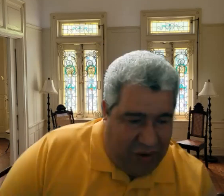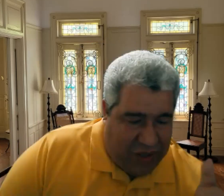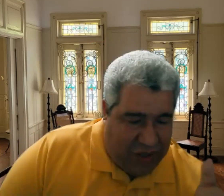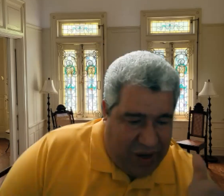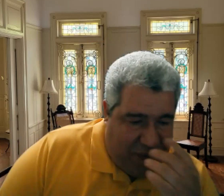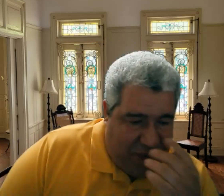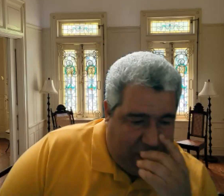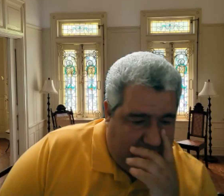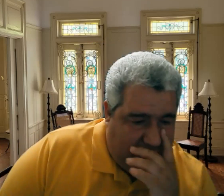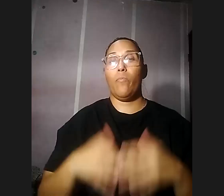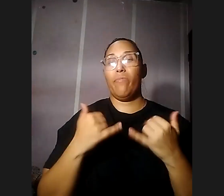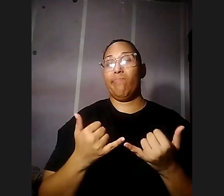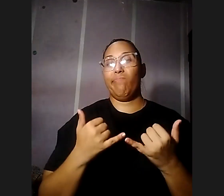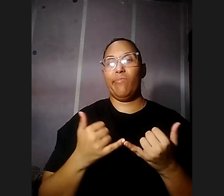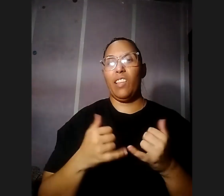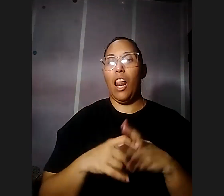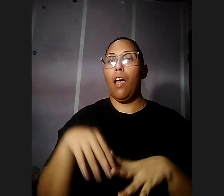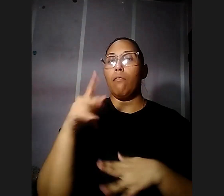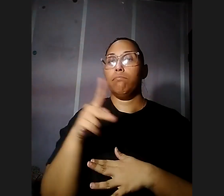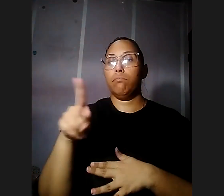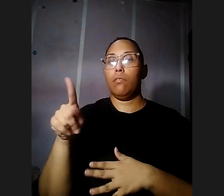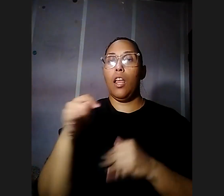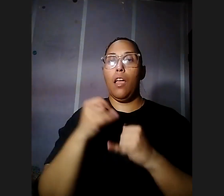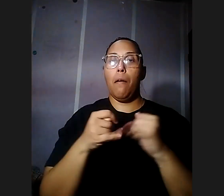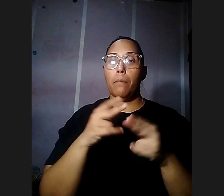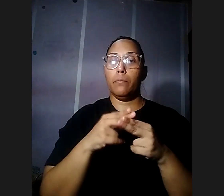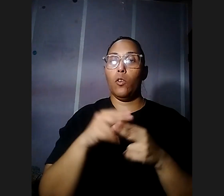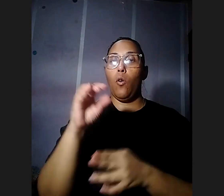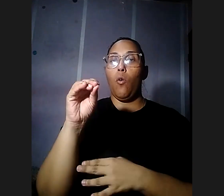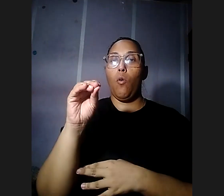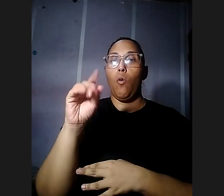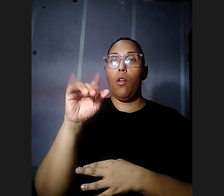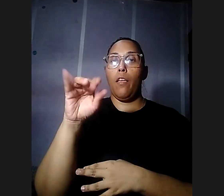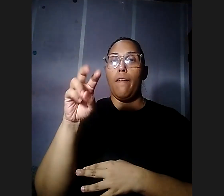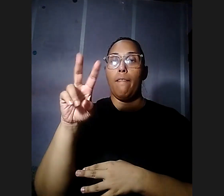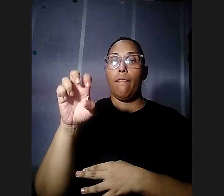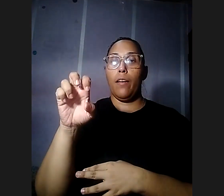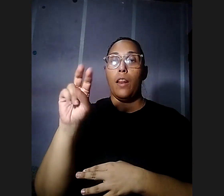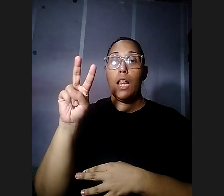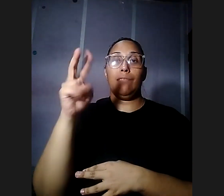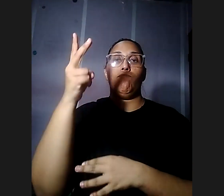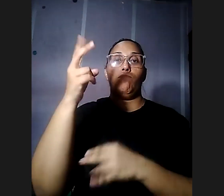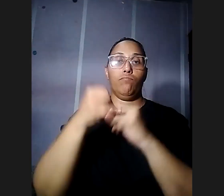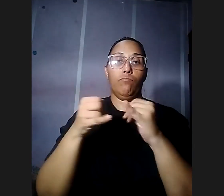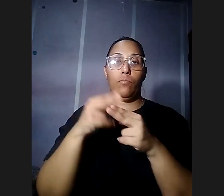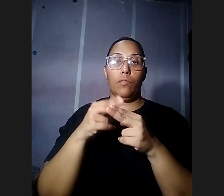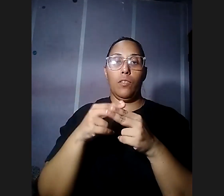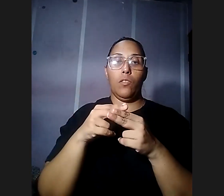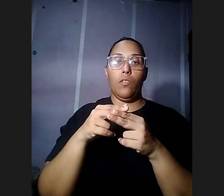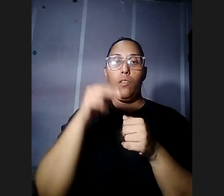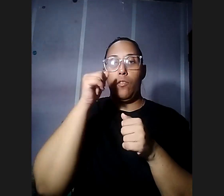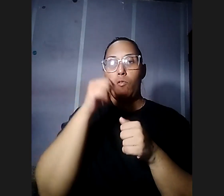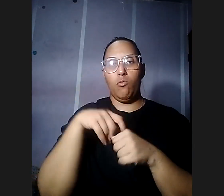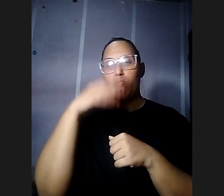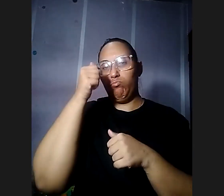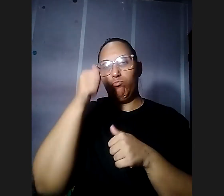ahora lo tenía en la presentación era de apellido Oliver pero Oliver era el segundo apellido no recuerdo lo tengo aquí en la presentación se lo